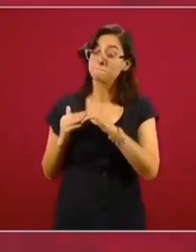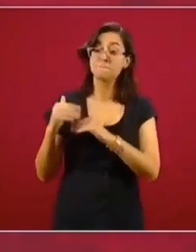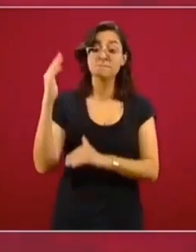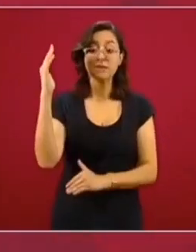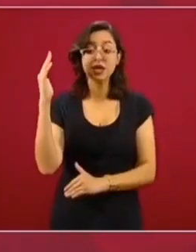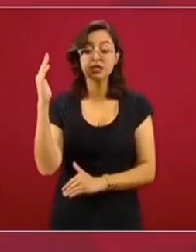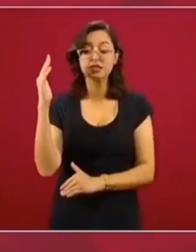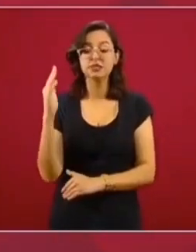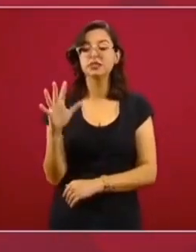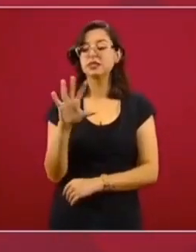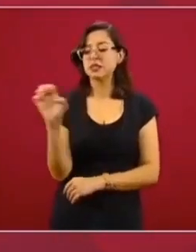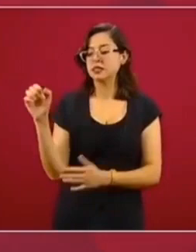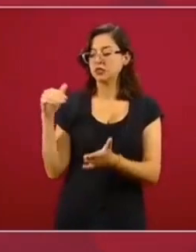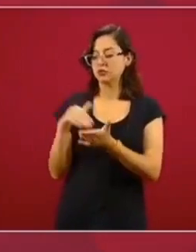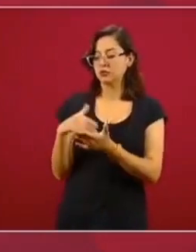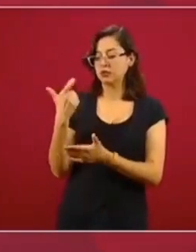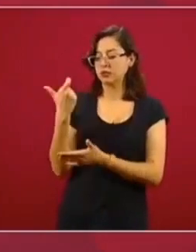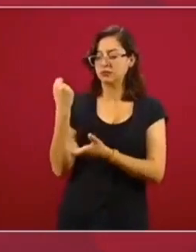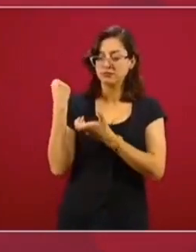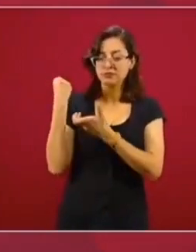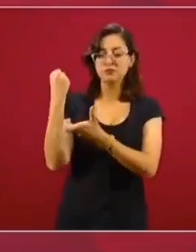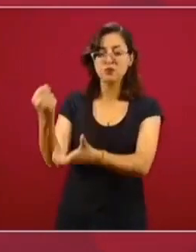500 mil pesos.